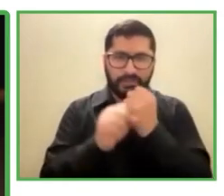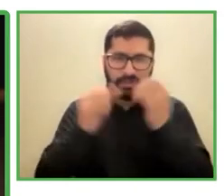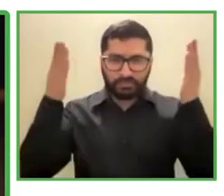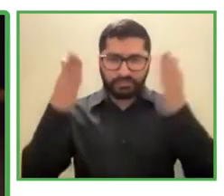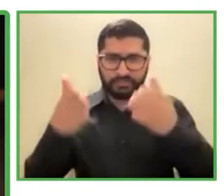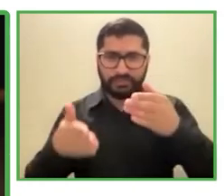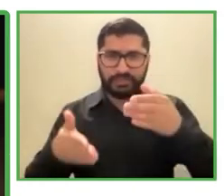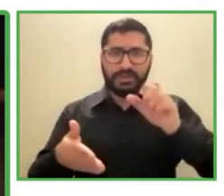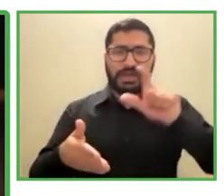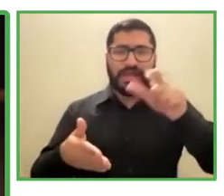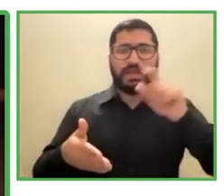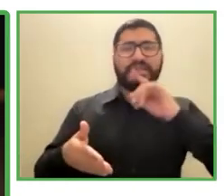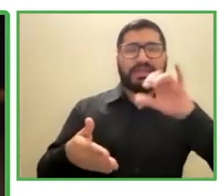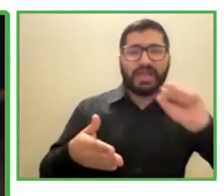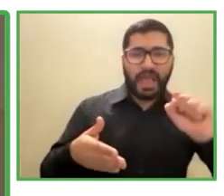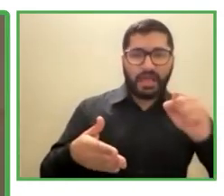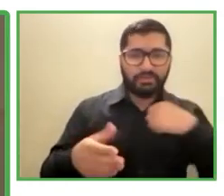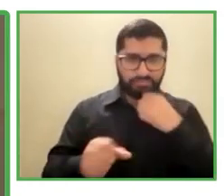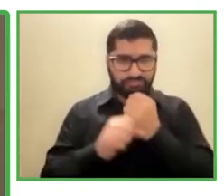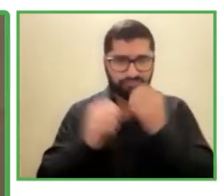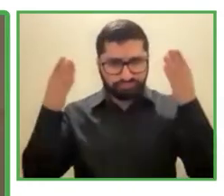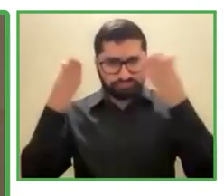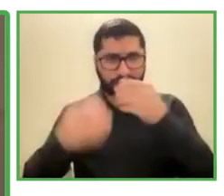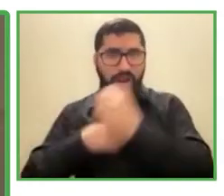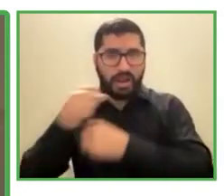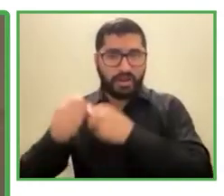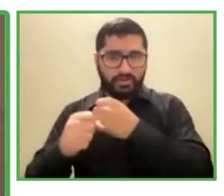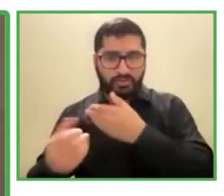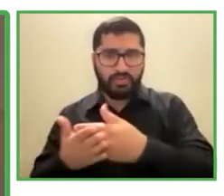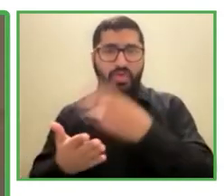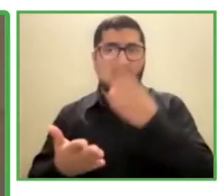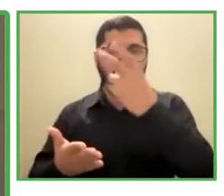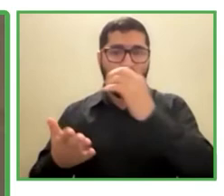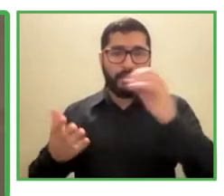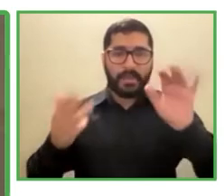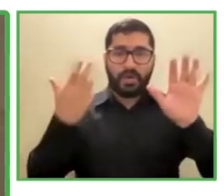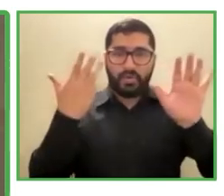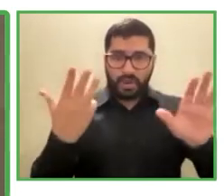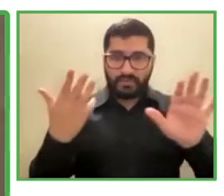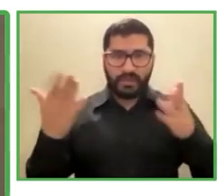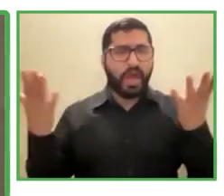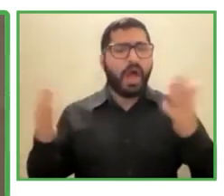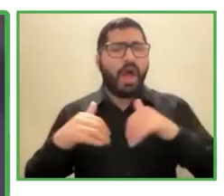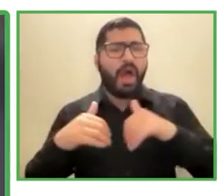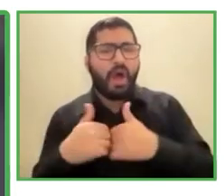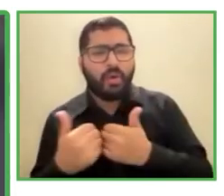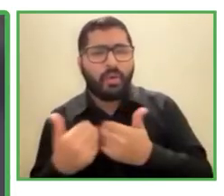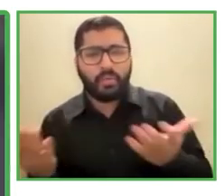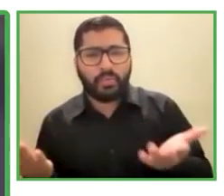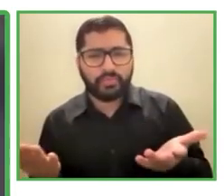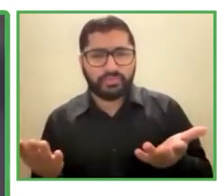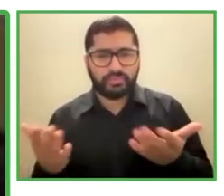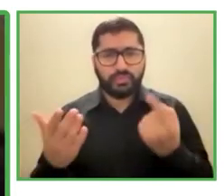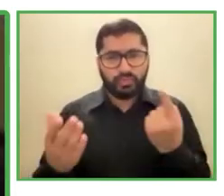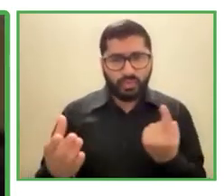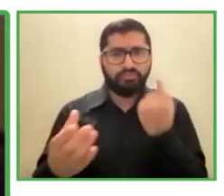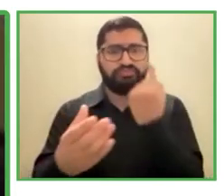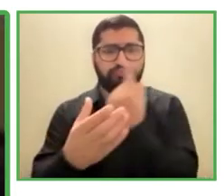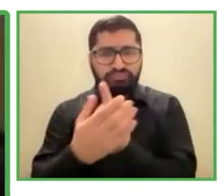año 2009 como parte de su equipo y un año más tarde yo fui